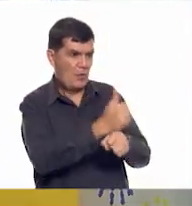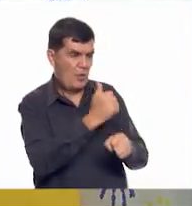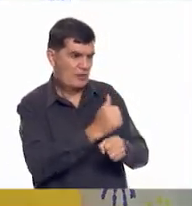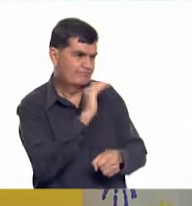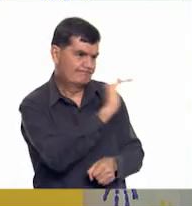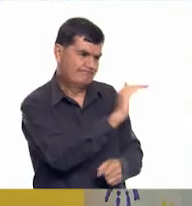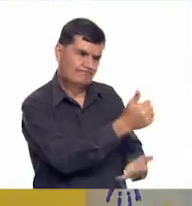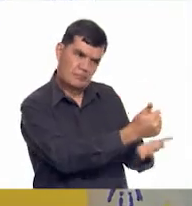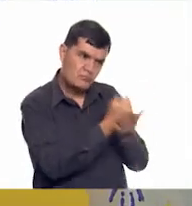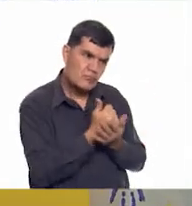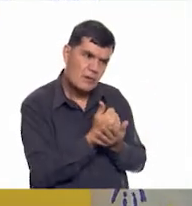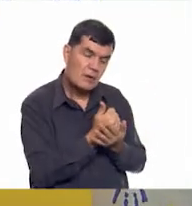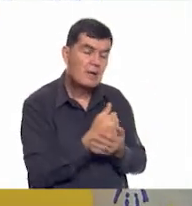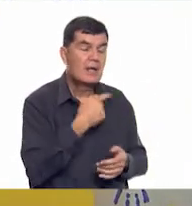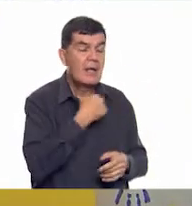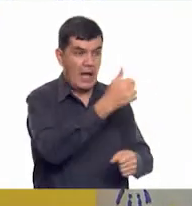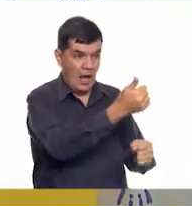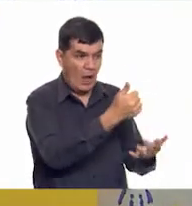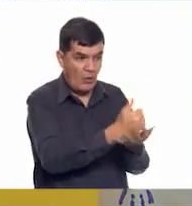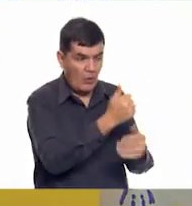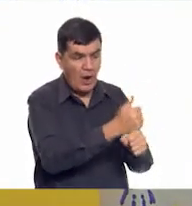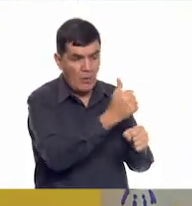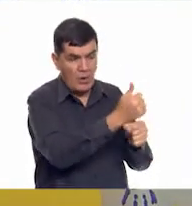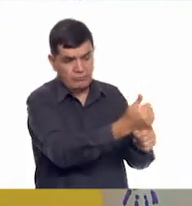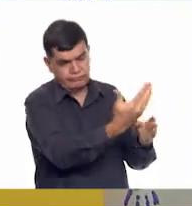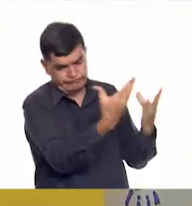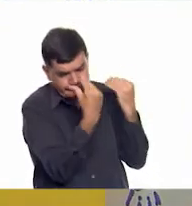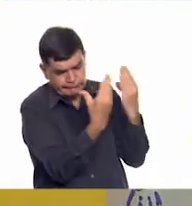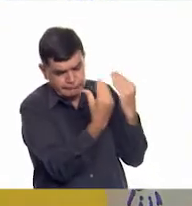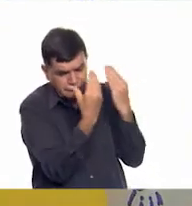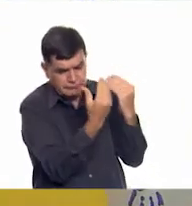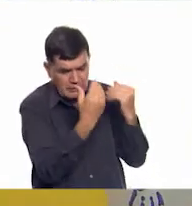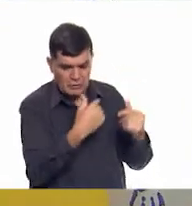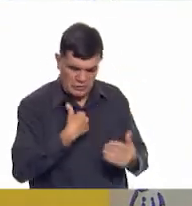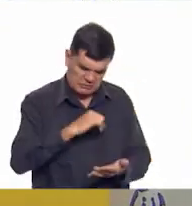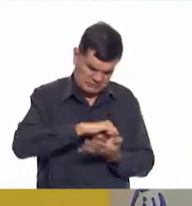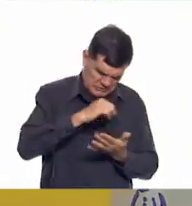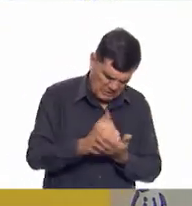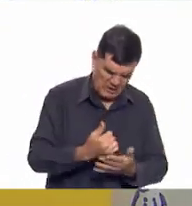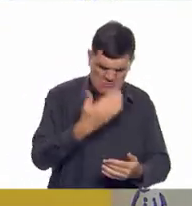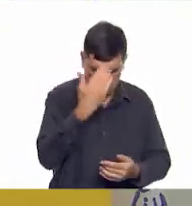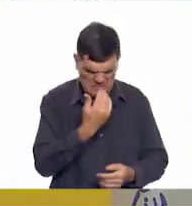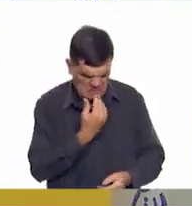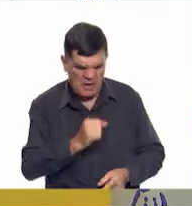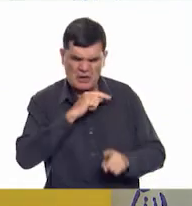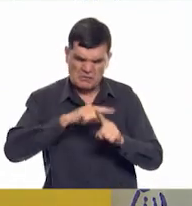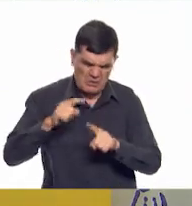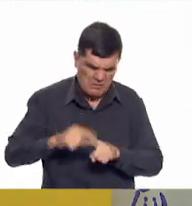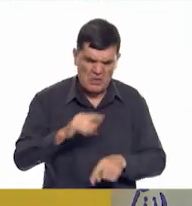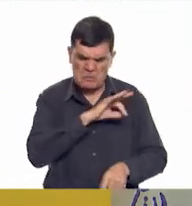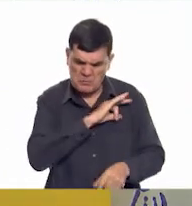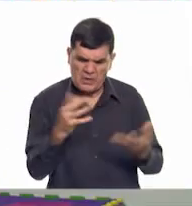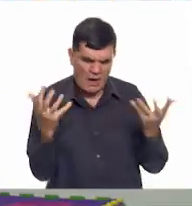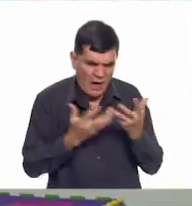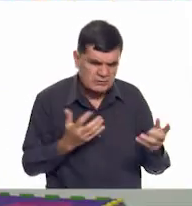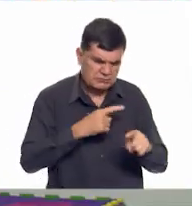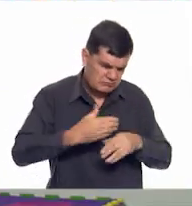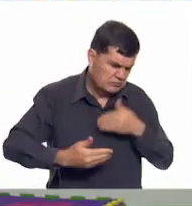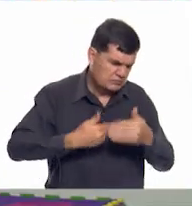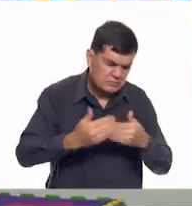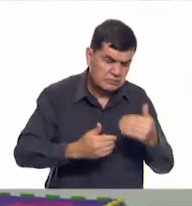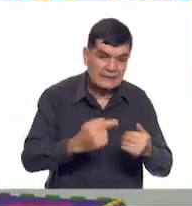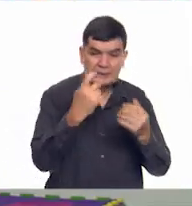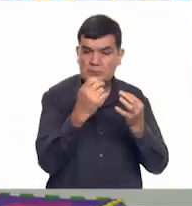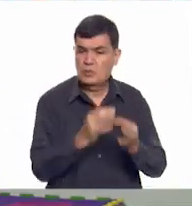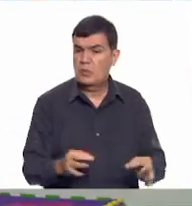abuelo le enseñó que los ponis son muy valiosos porque poseen grandes talentos y pueden hacer otras cosas importantes. Lo